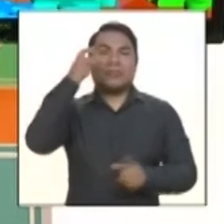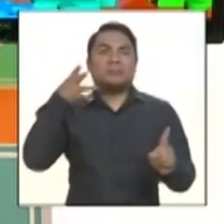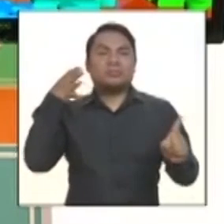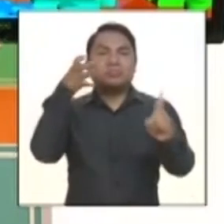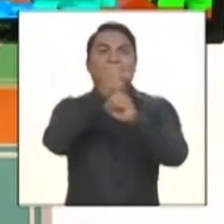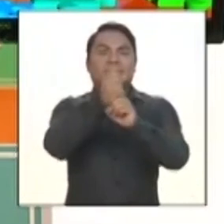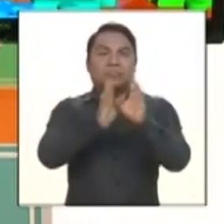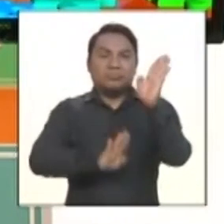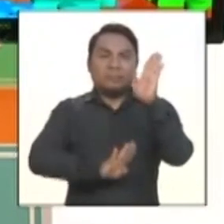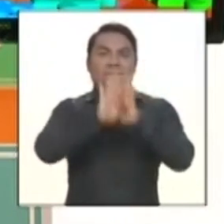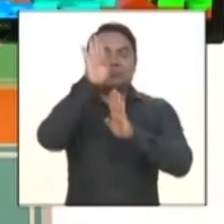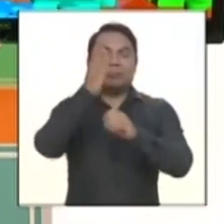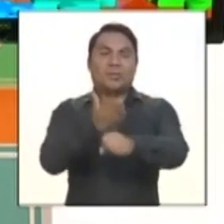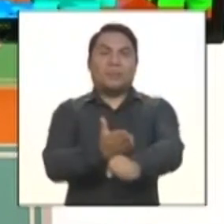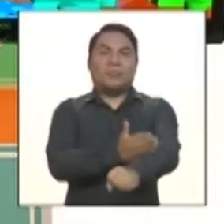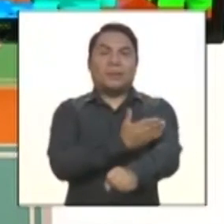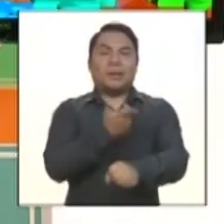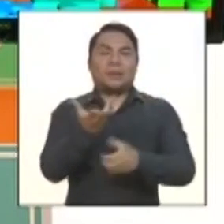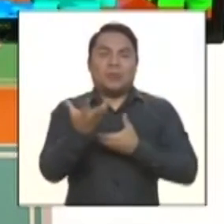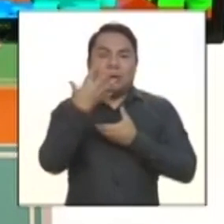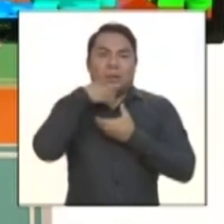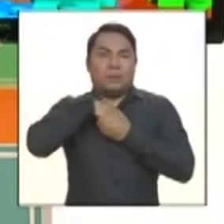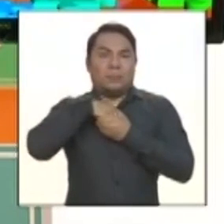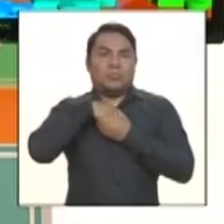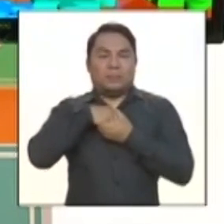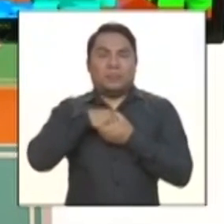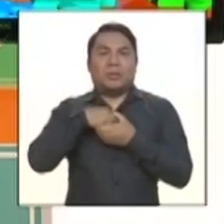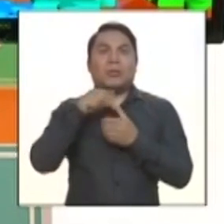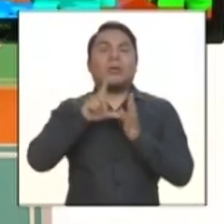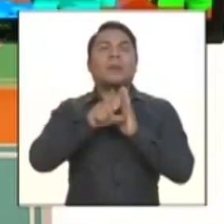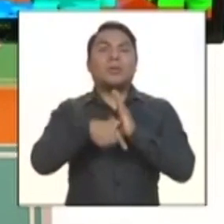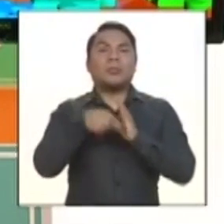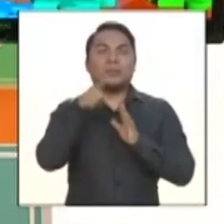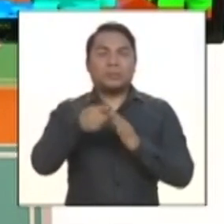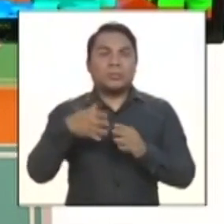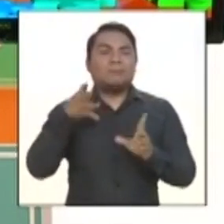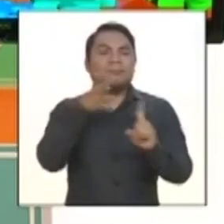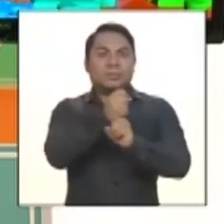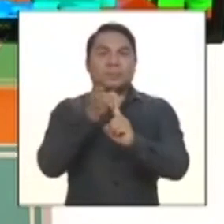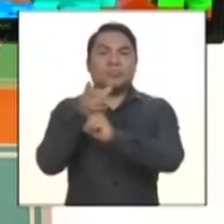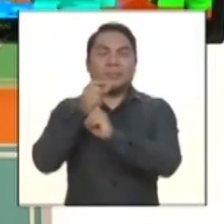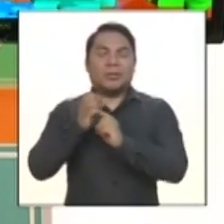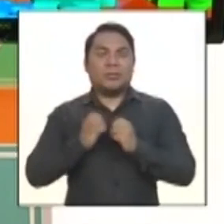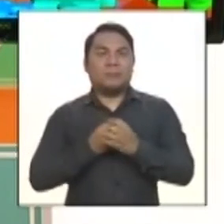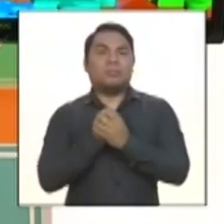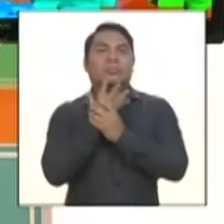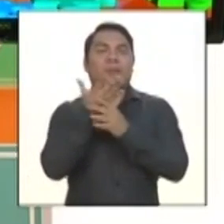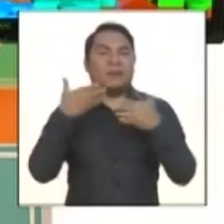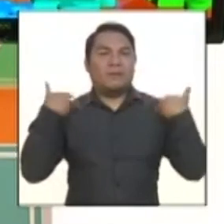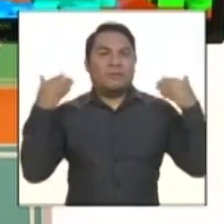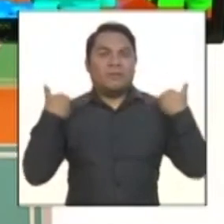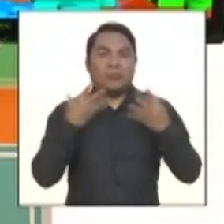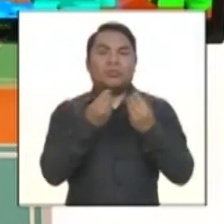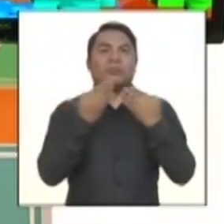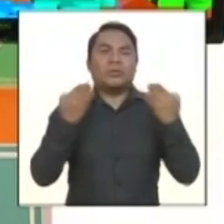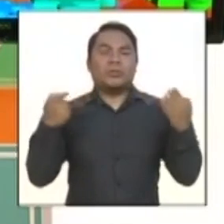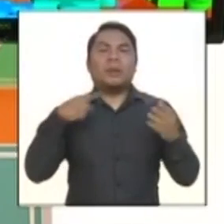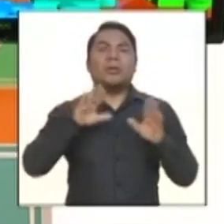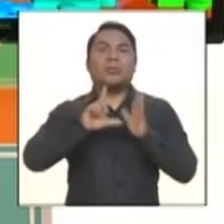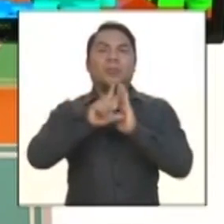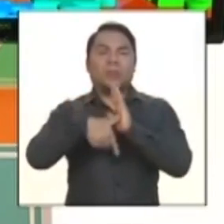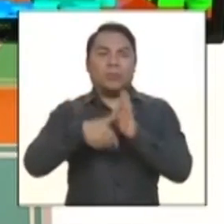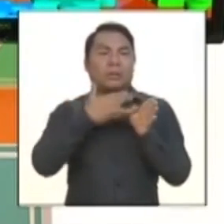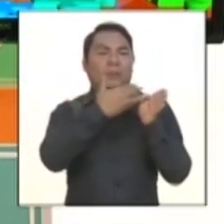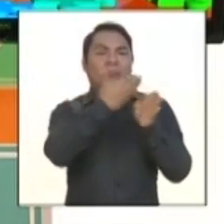ya viene dentro de ti. Si tú eres feliz en muchas cosas, yo creo que lo puedes compartir, ¿no?